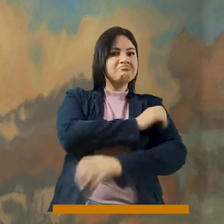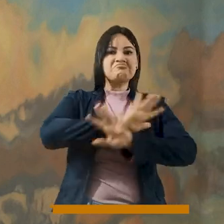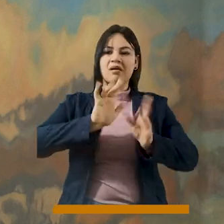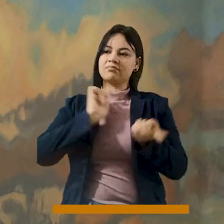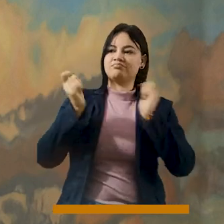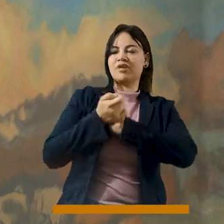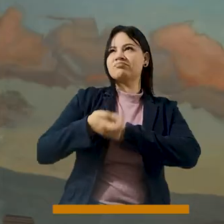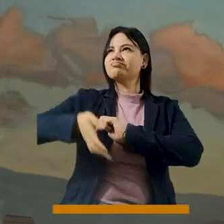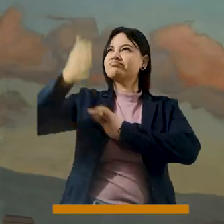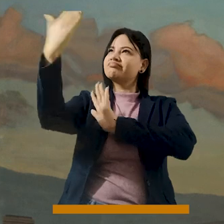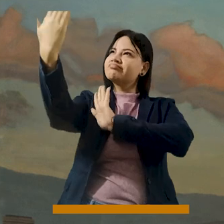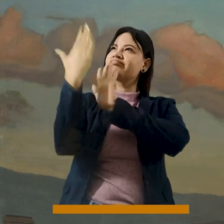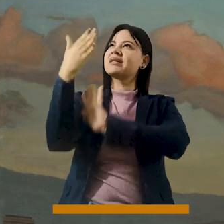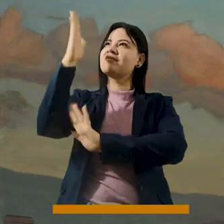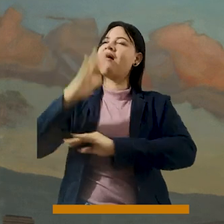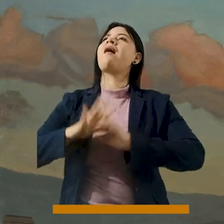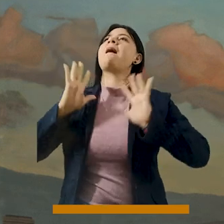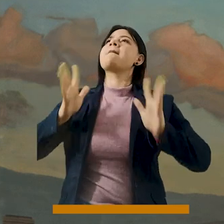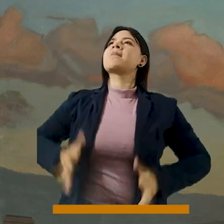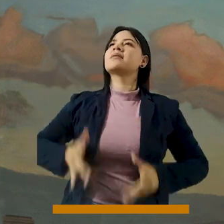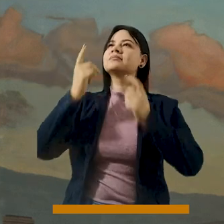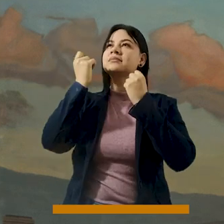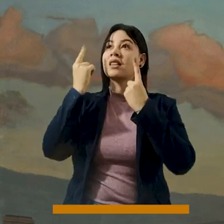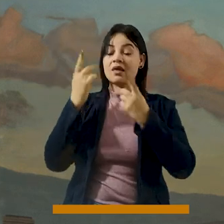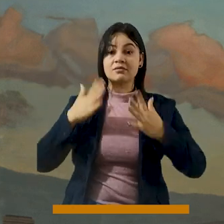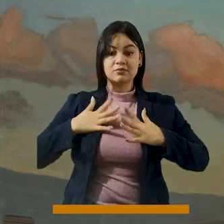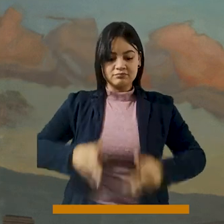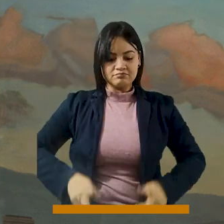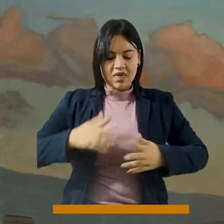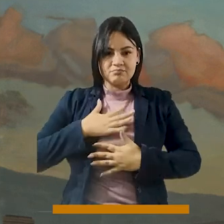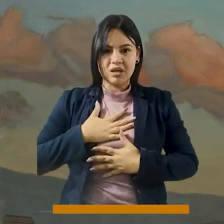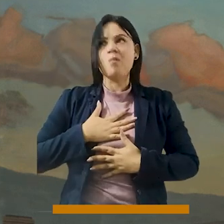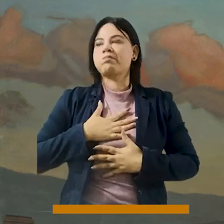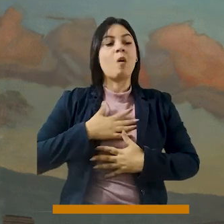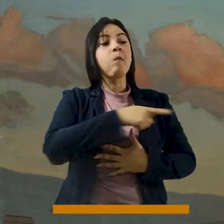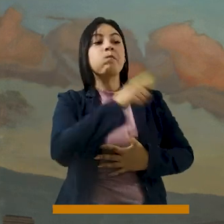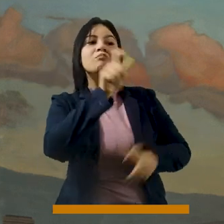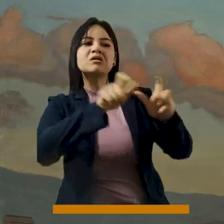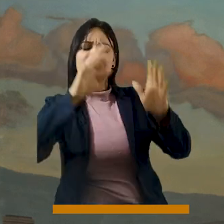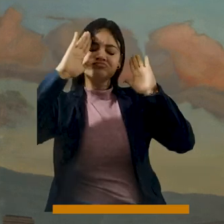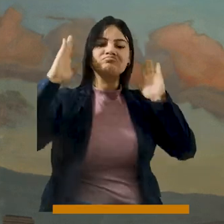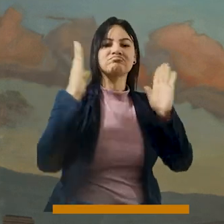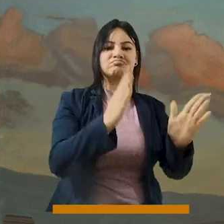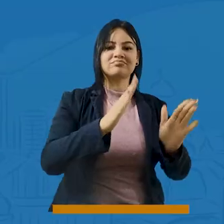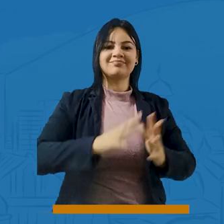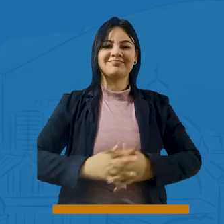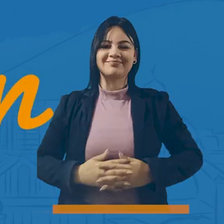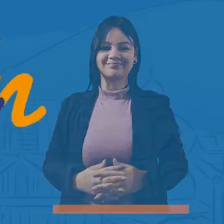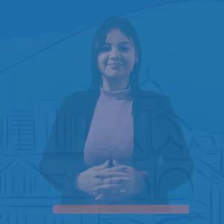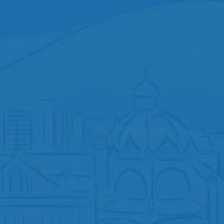encuentro personal con el Señor, que me da la oportunidad de entender que no solamente debía vivir para mí, sino que debía vivir para la sociedad, para la comunidad.